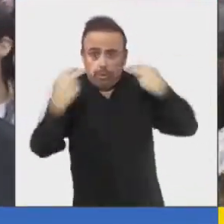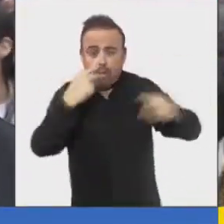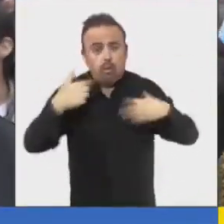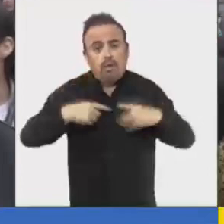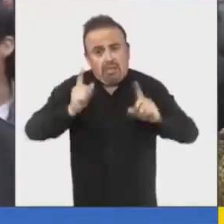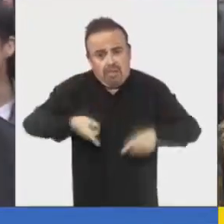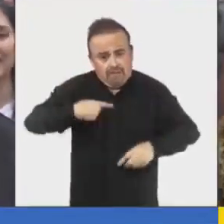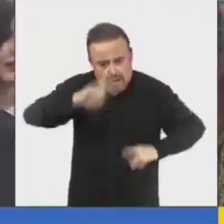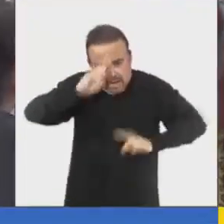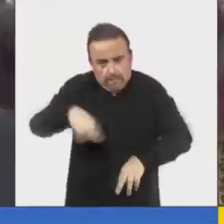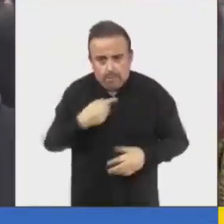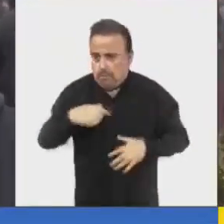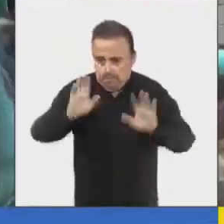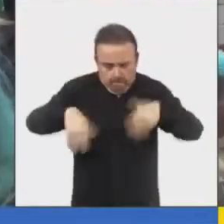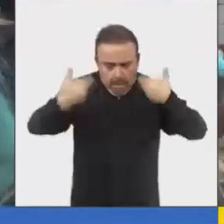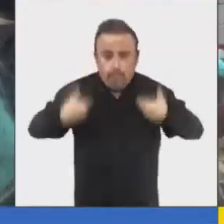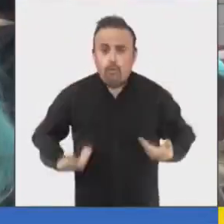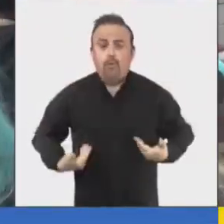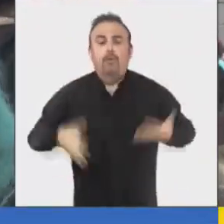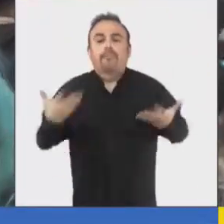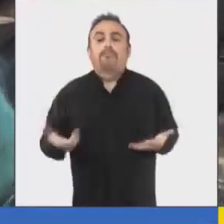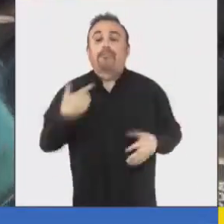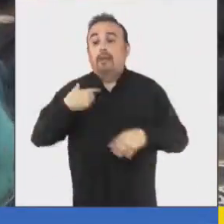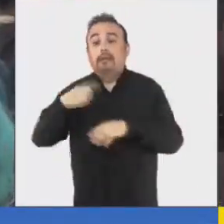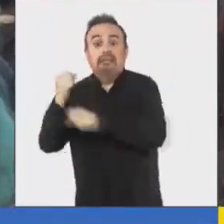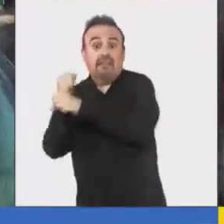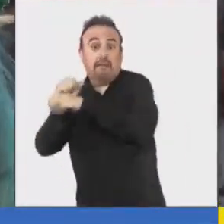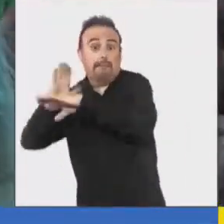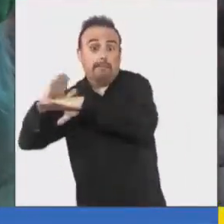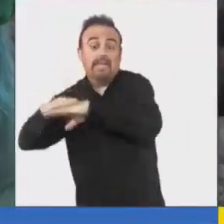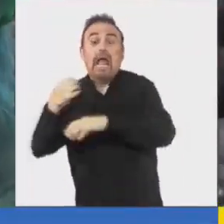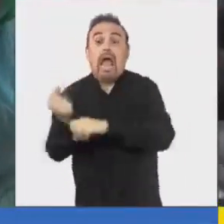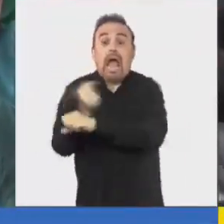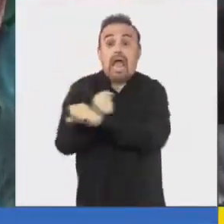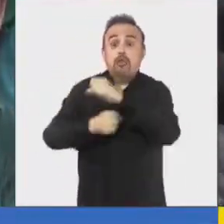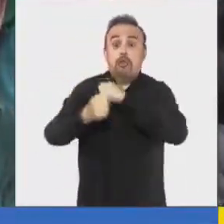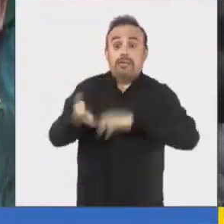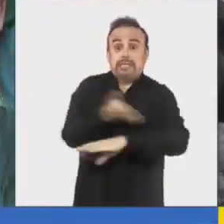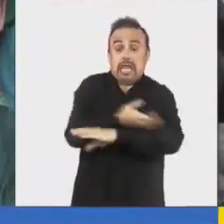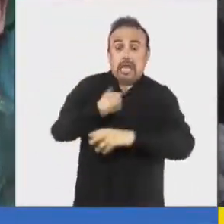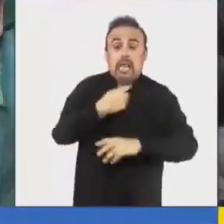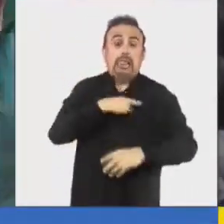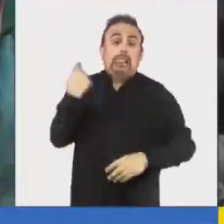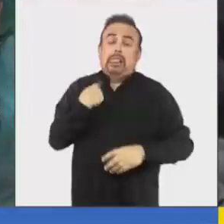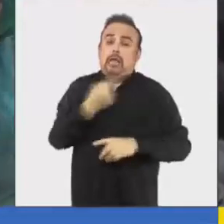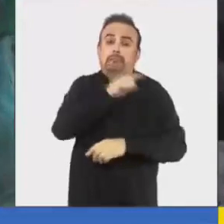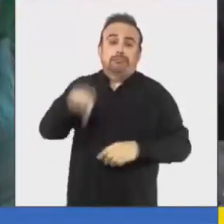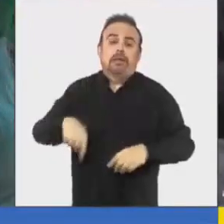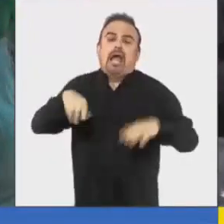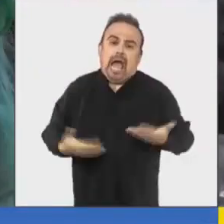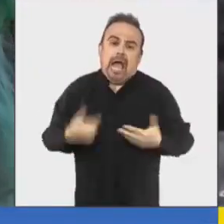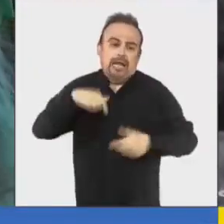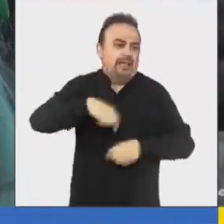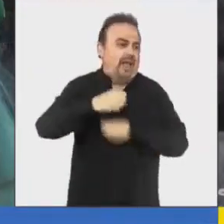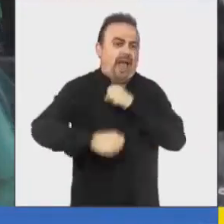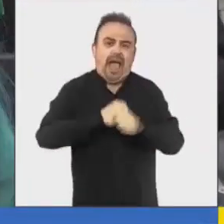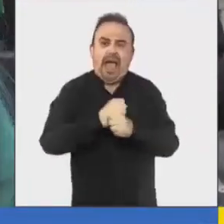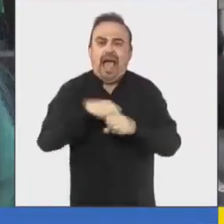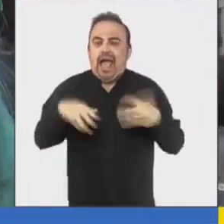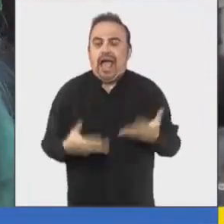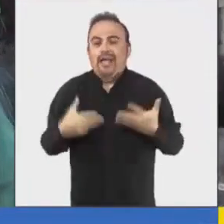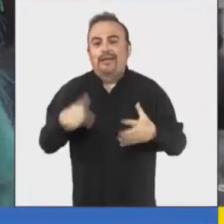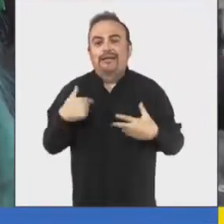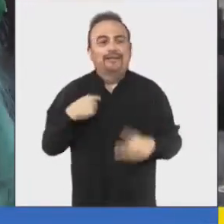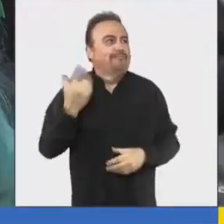ser respetados tal y cual somos. Sí, pedimos permiso en el trabajo porque el año pasado no alcanzamos a venir y este año está maravilloso, lleno de